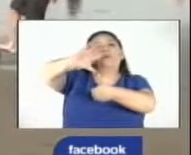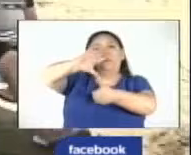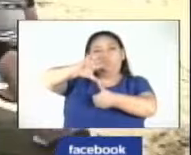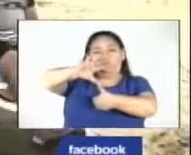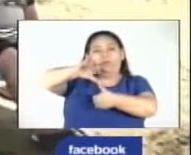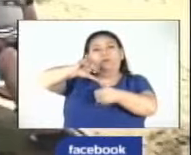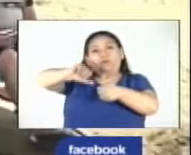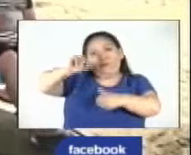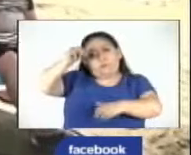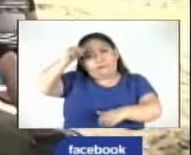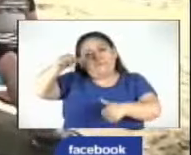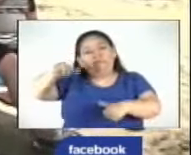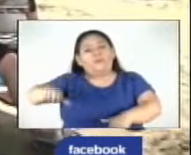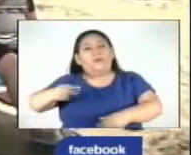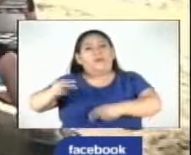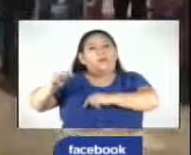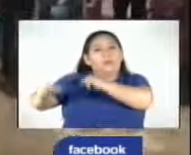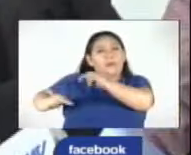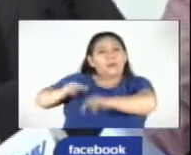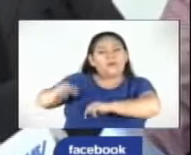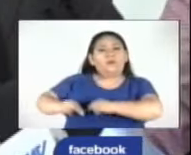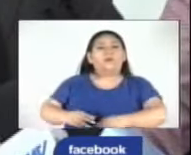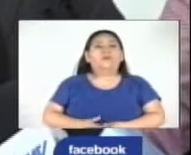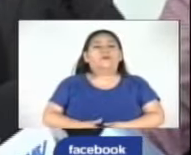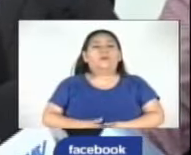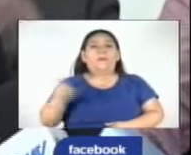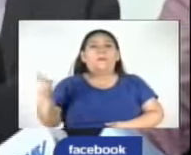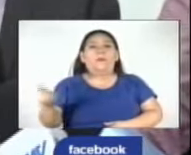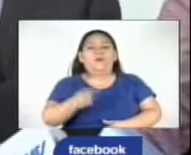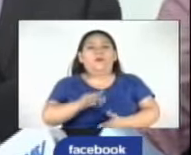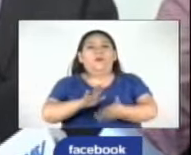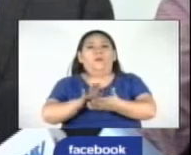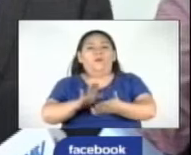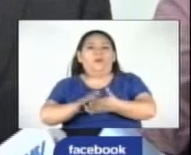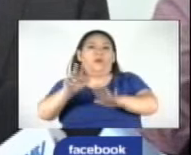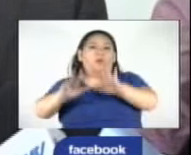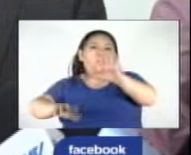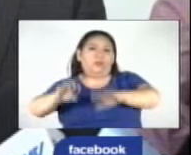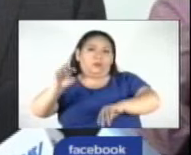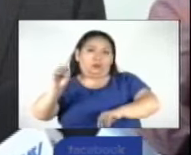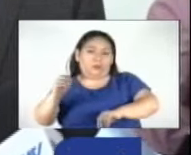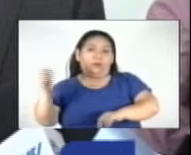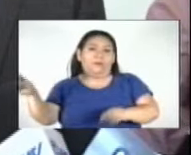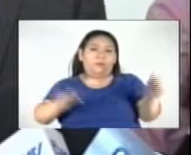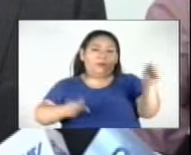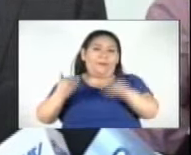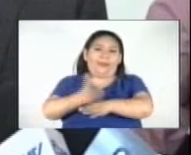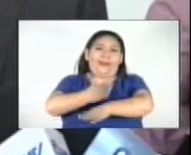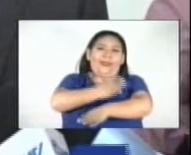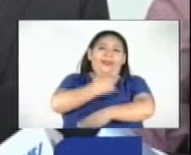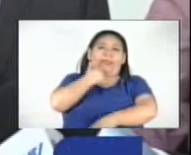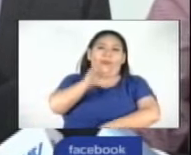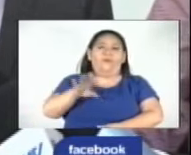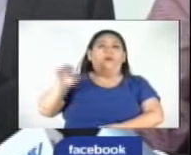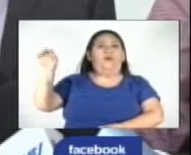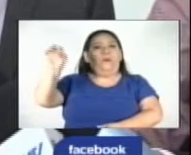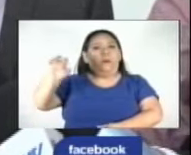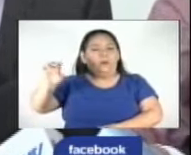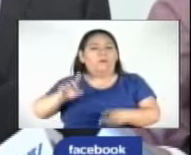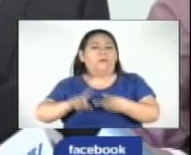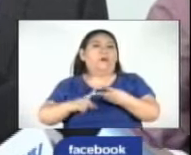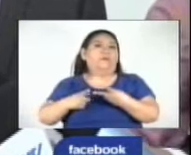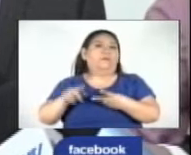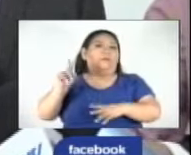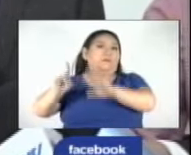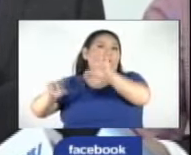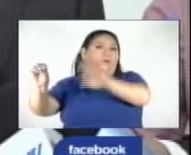establecer nuevos negocios. Estamos esperando 80 compradores mayoristas de los mercados que anteriormente habíamos mencionado, europeos, más o